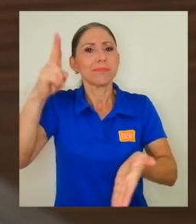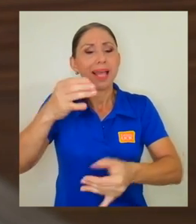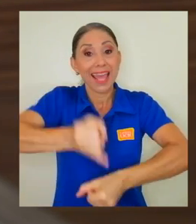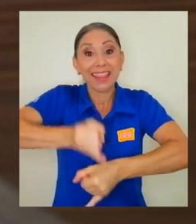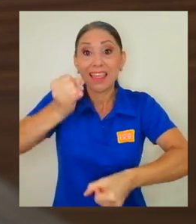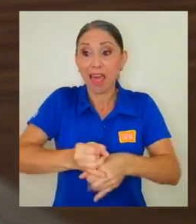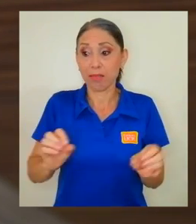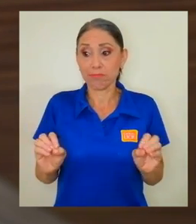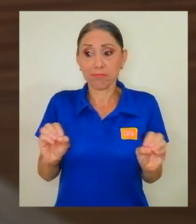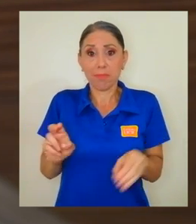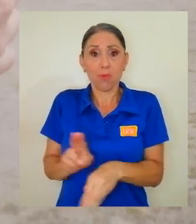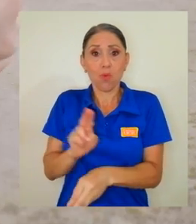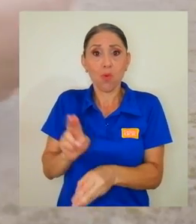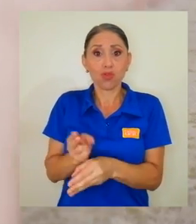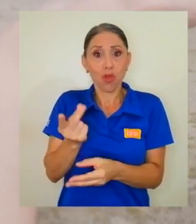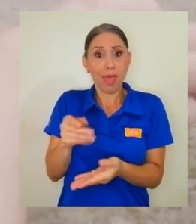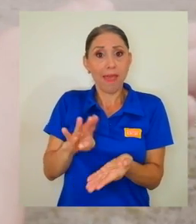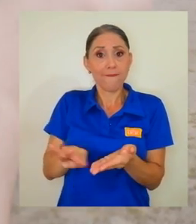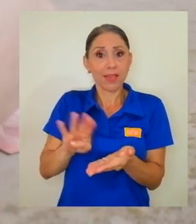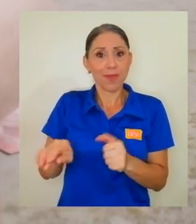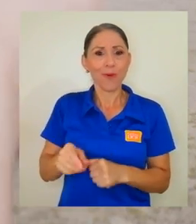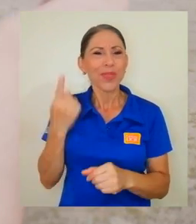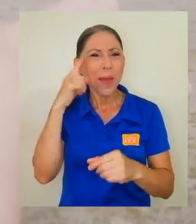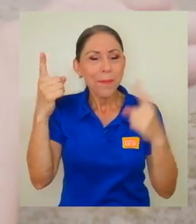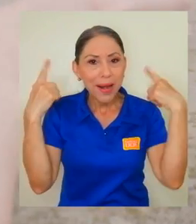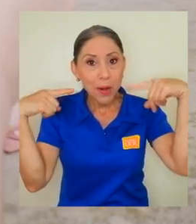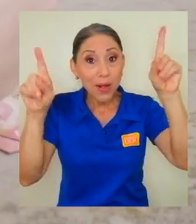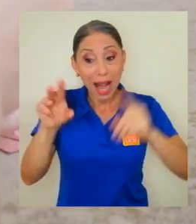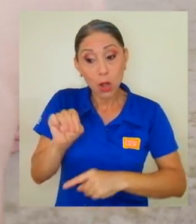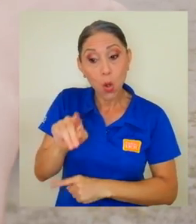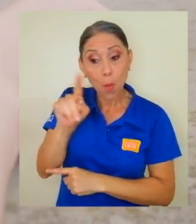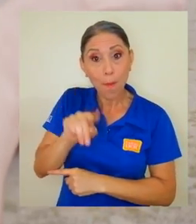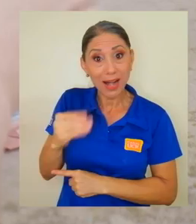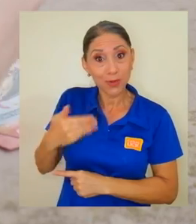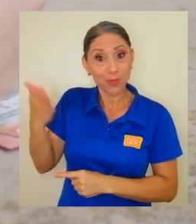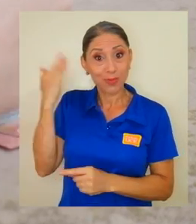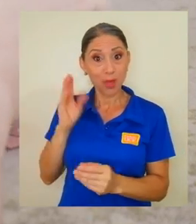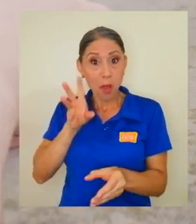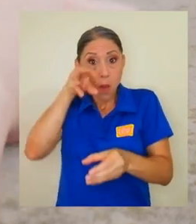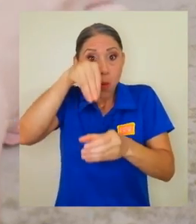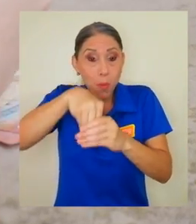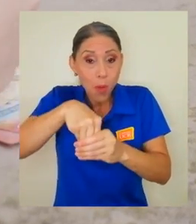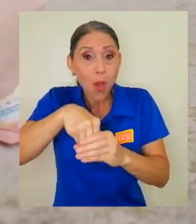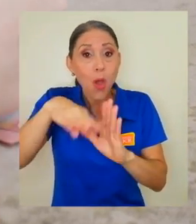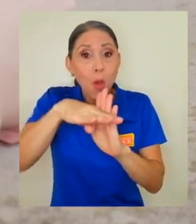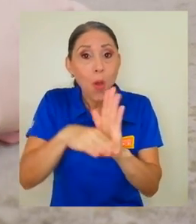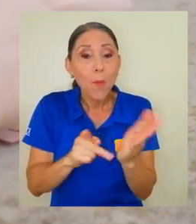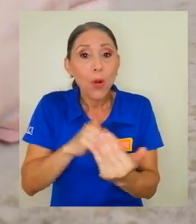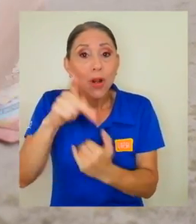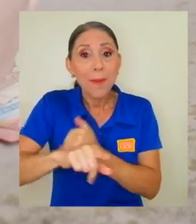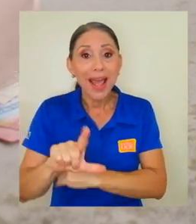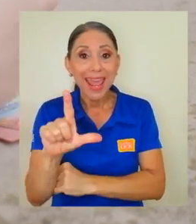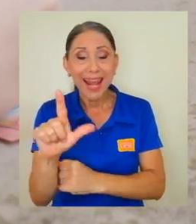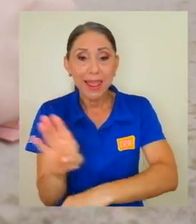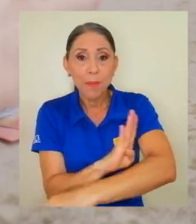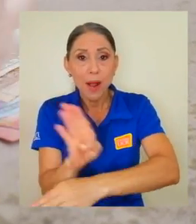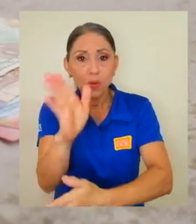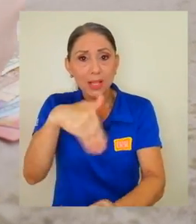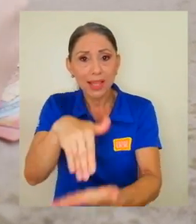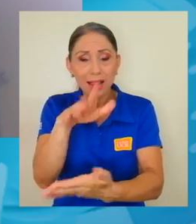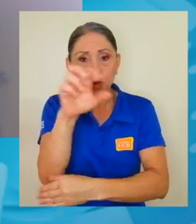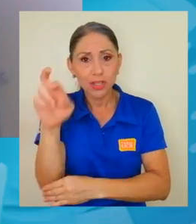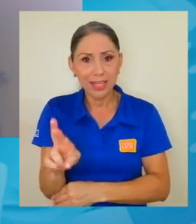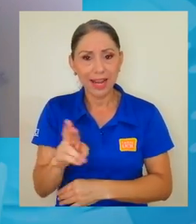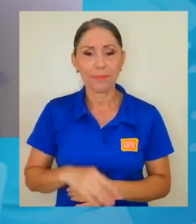entidad libre de efectivo. Para conseguirlo, en marzo del presente año se enlistó en el programa L del Banco Central de Costa Rica.